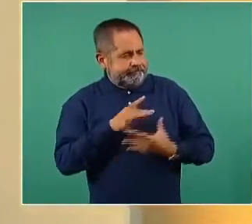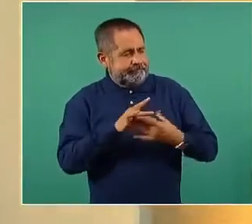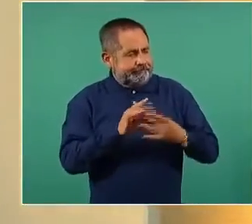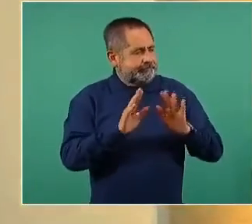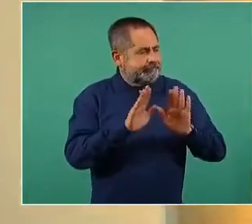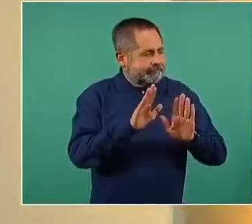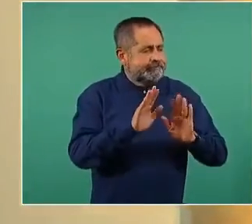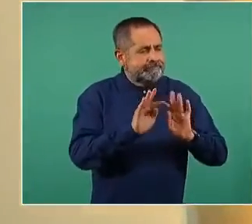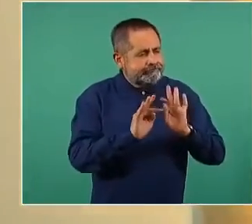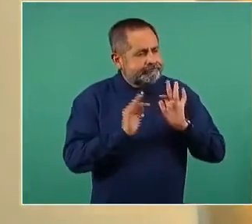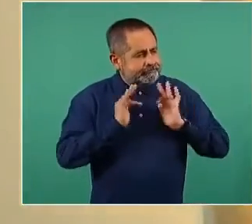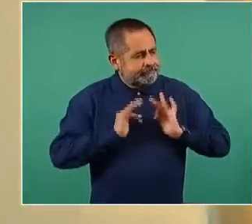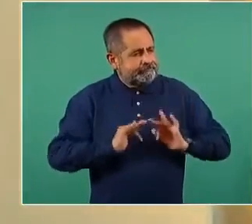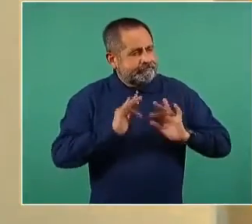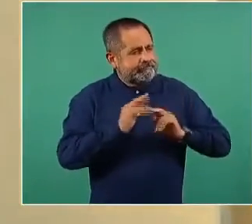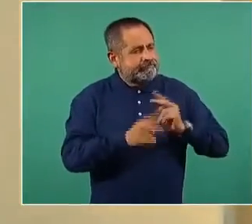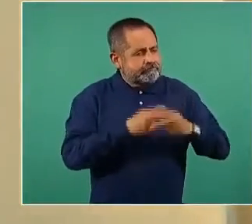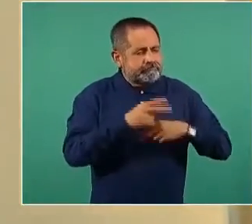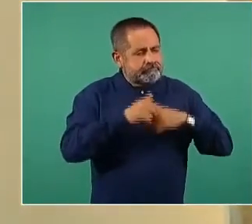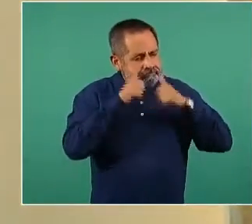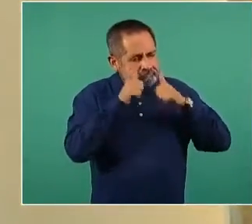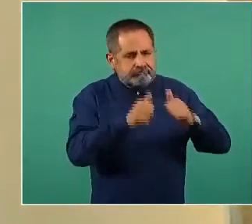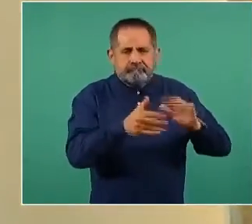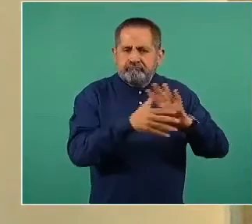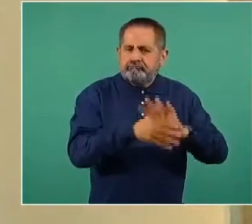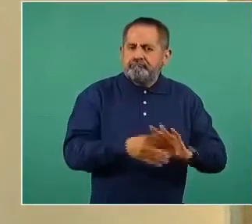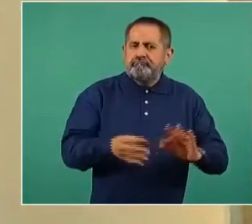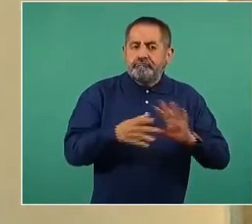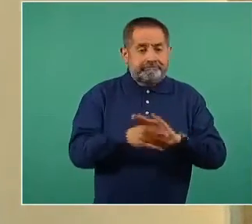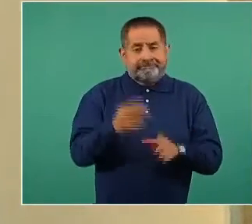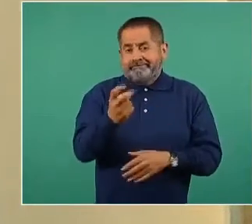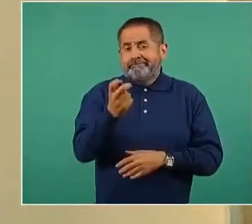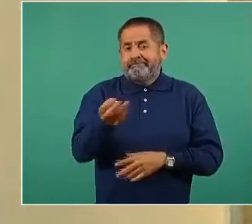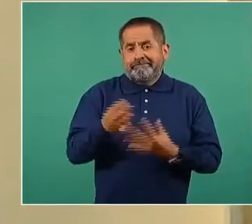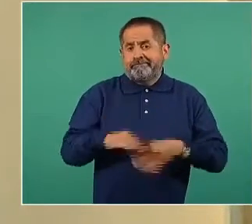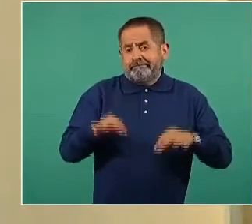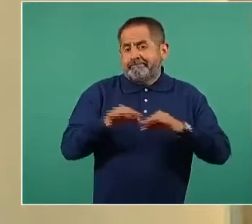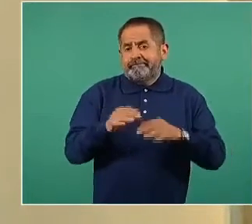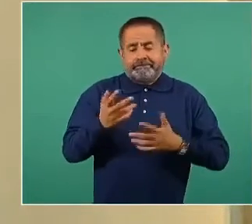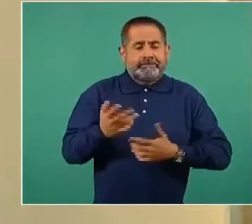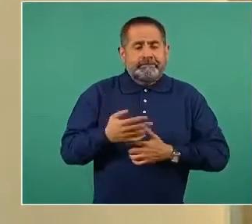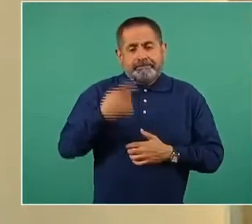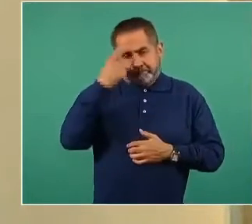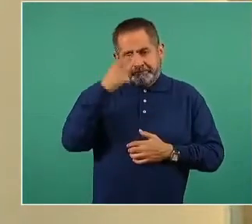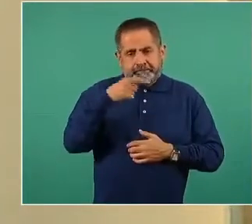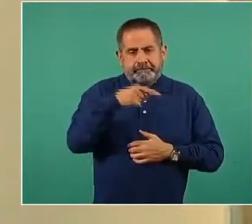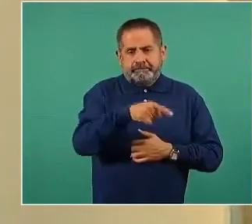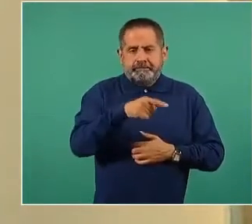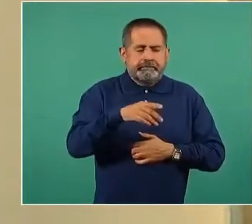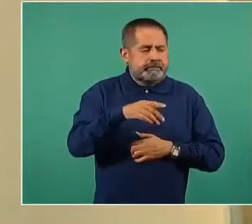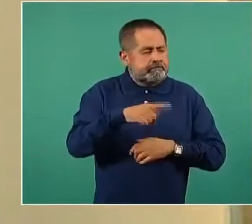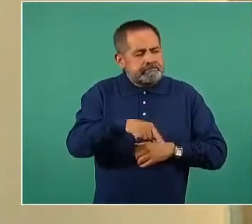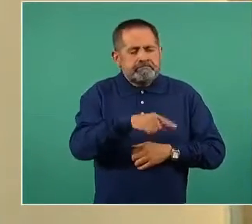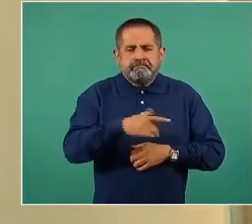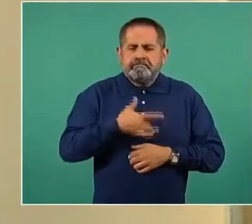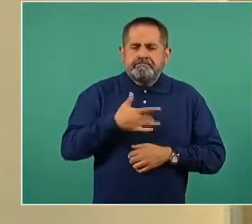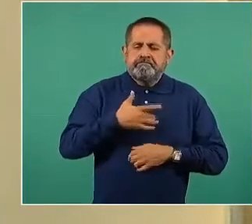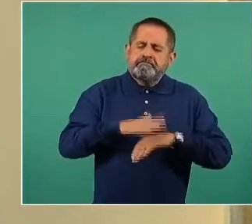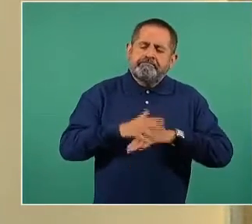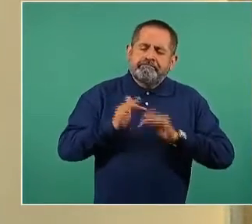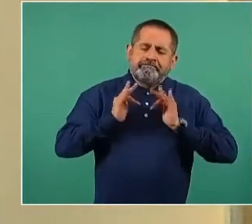como sociedad, para poder darles la atención que se merecen y que estén lo más tranquilas